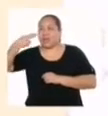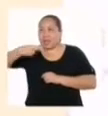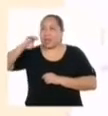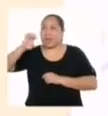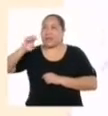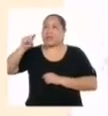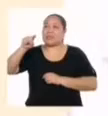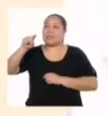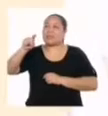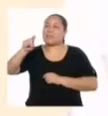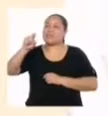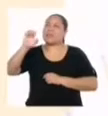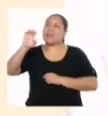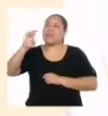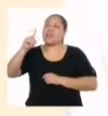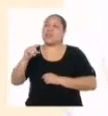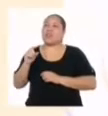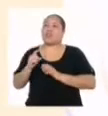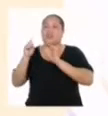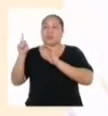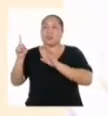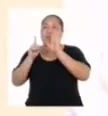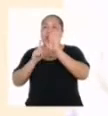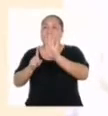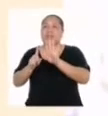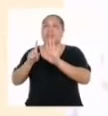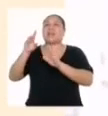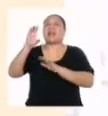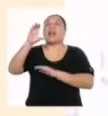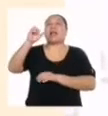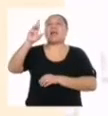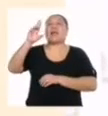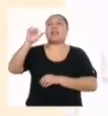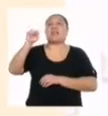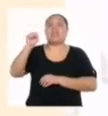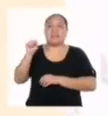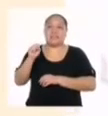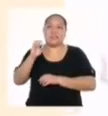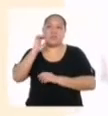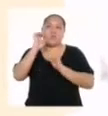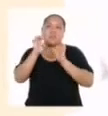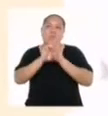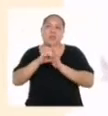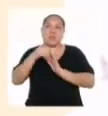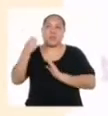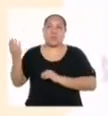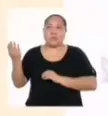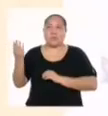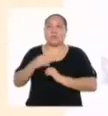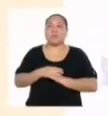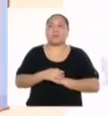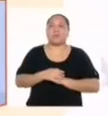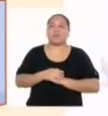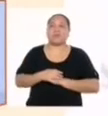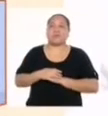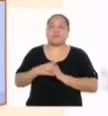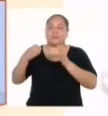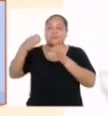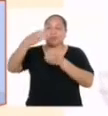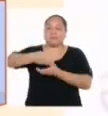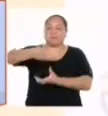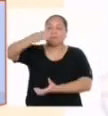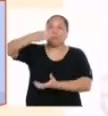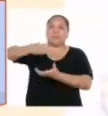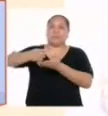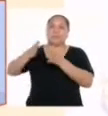hedro significa cara. Por eso, hablamos de un sólido que tiene seis caras. Un buen ejemplo de hexahedro sería la caja de